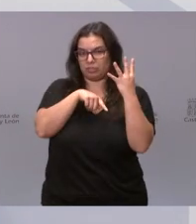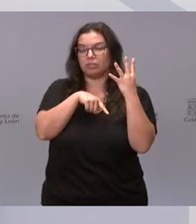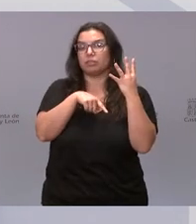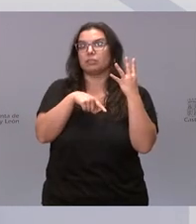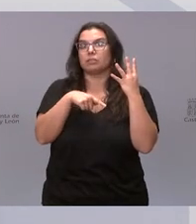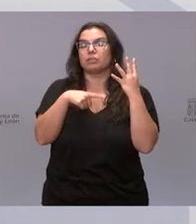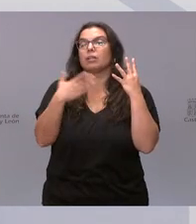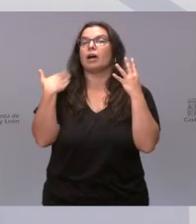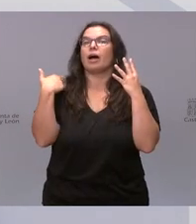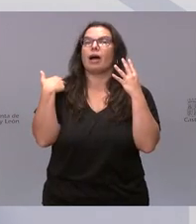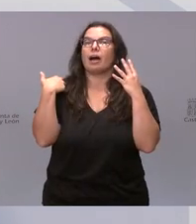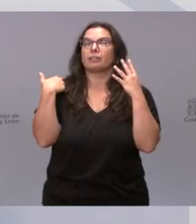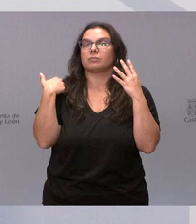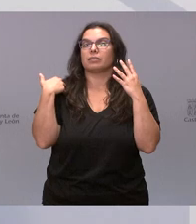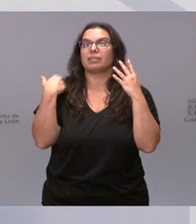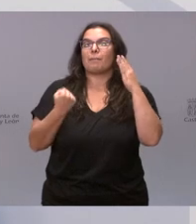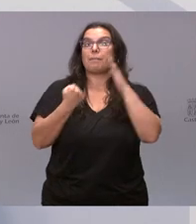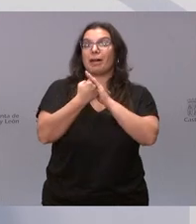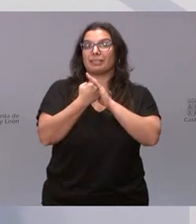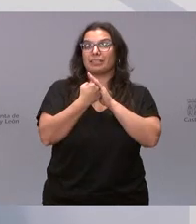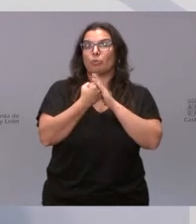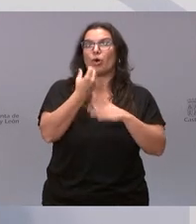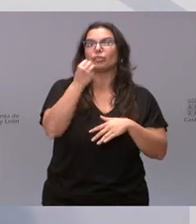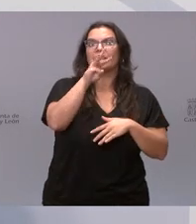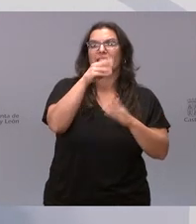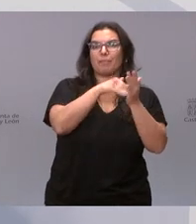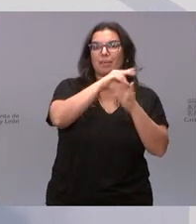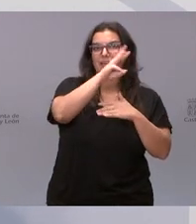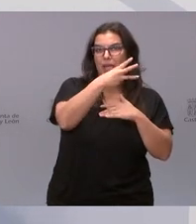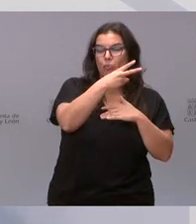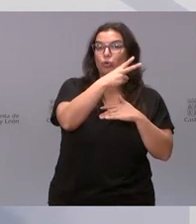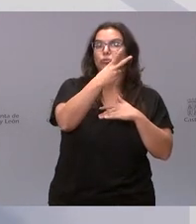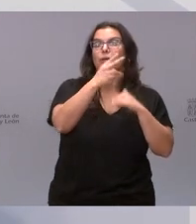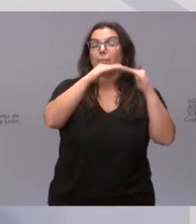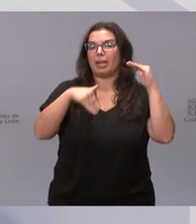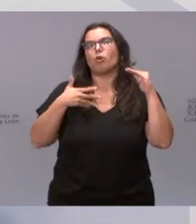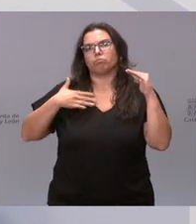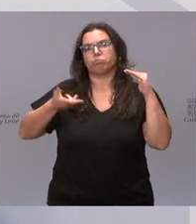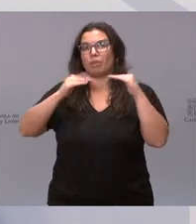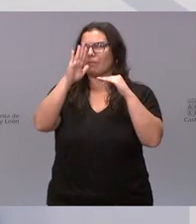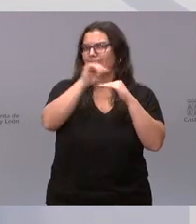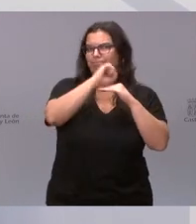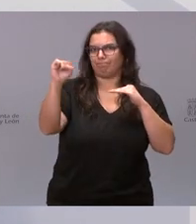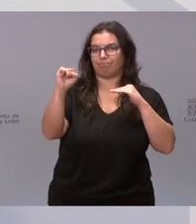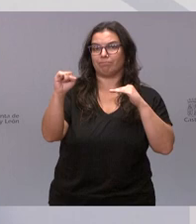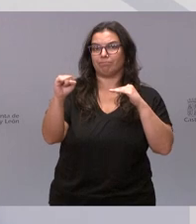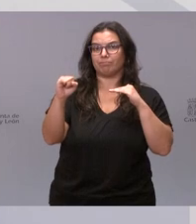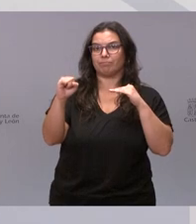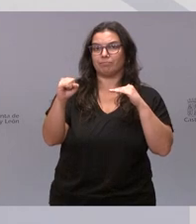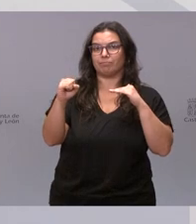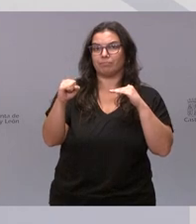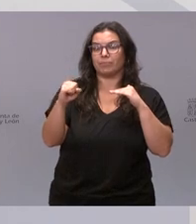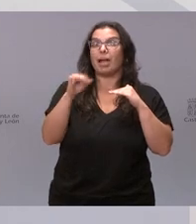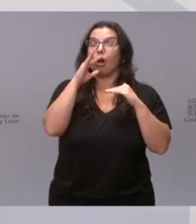umbral de renta de 13.000 euros a una ayuda para aquellas familias que puedan llegar hasta los